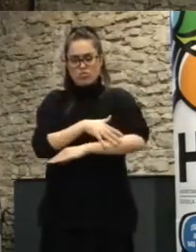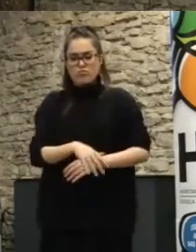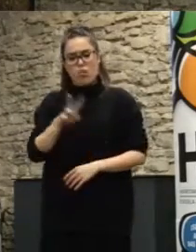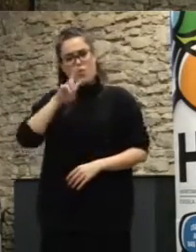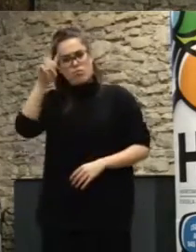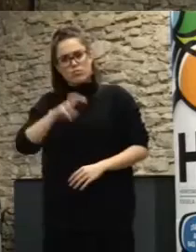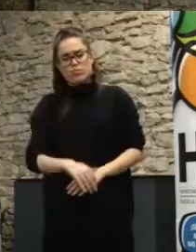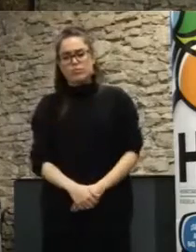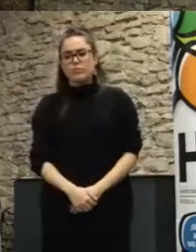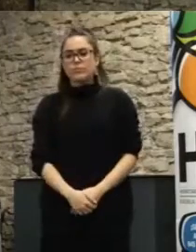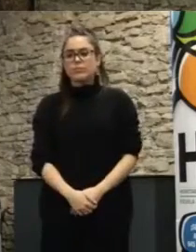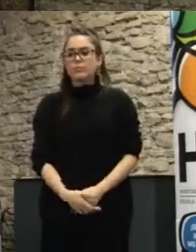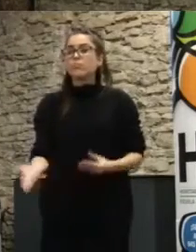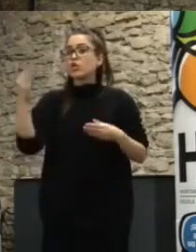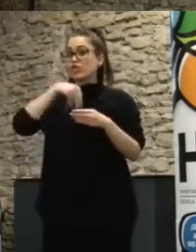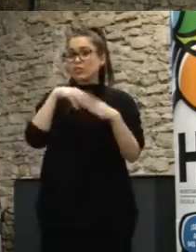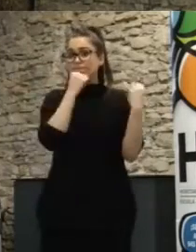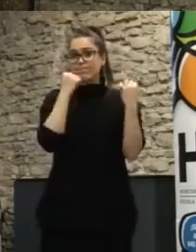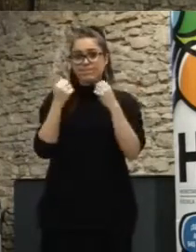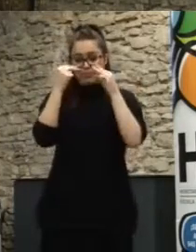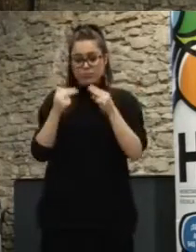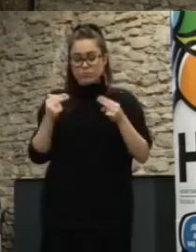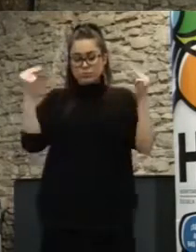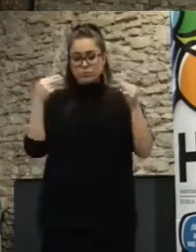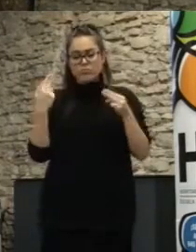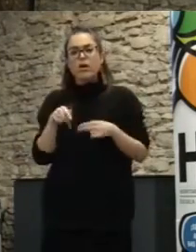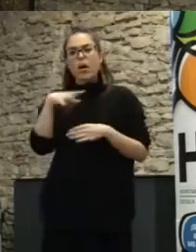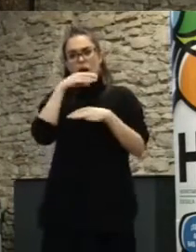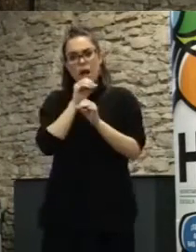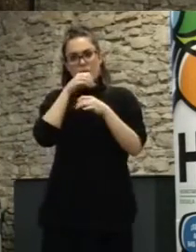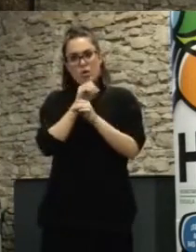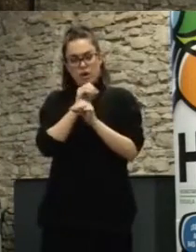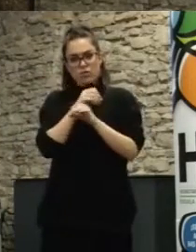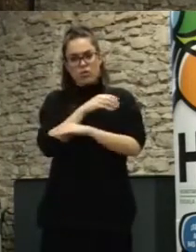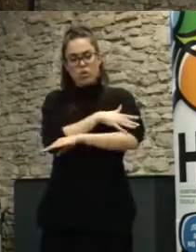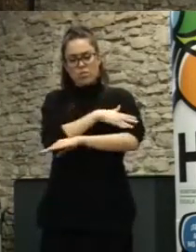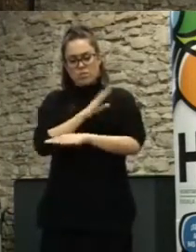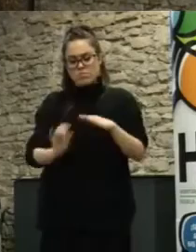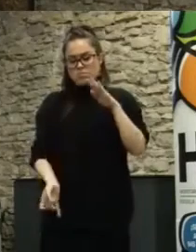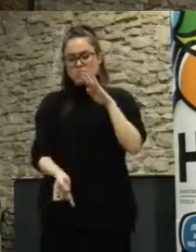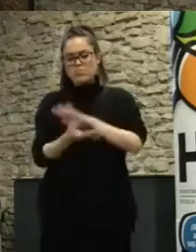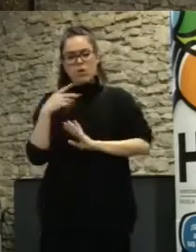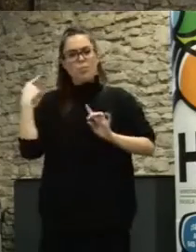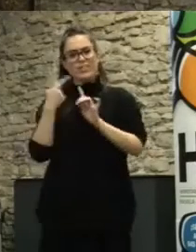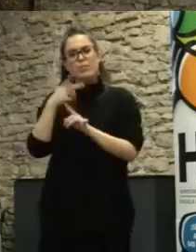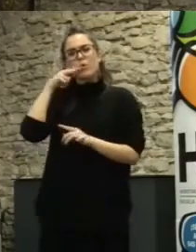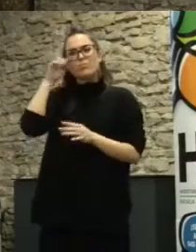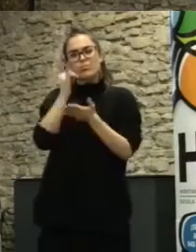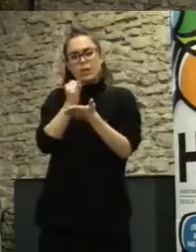dentro de las estructuras públicas es crear estos espacios para la experimentación